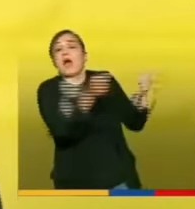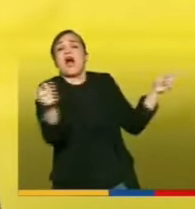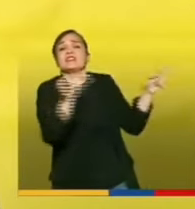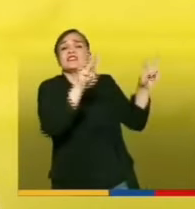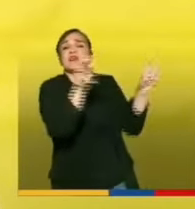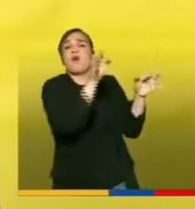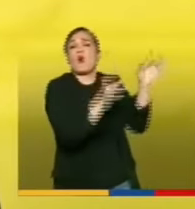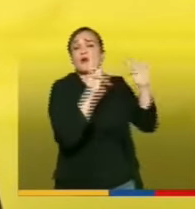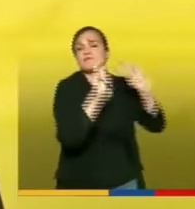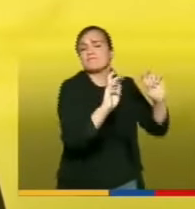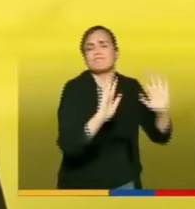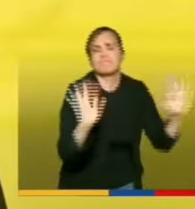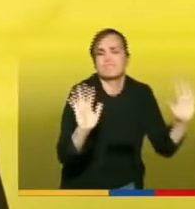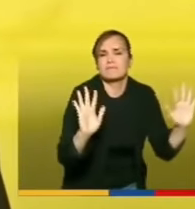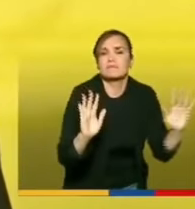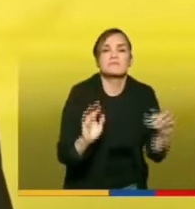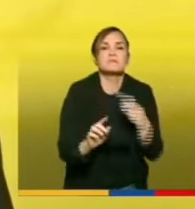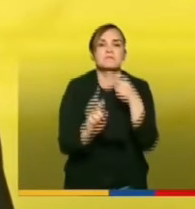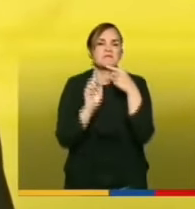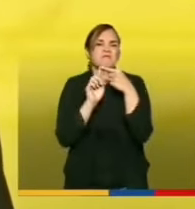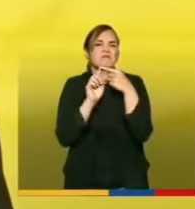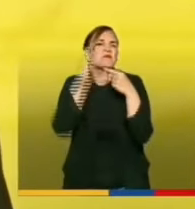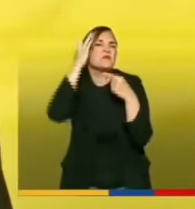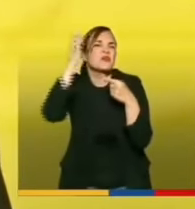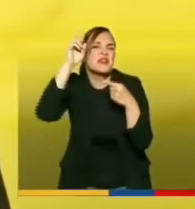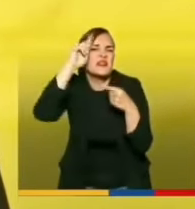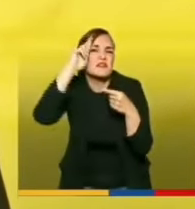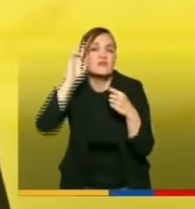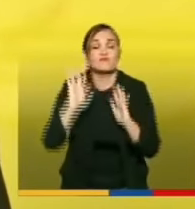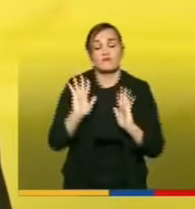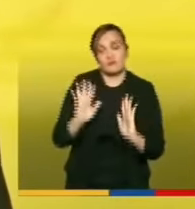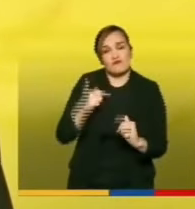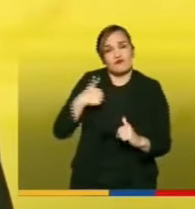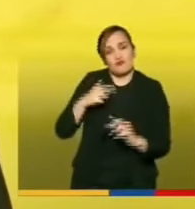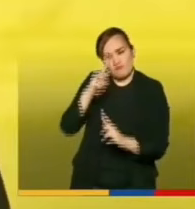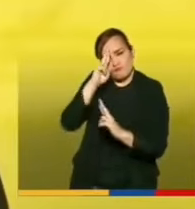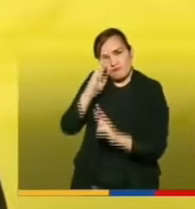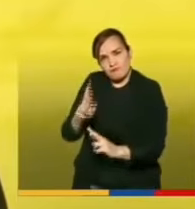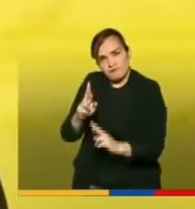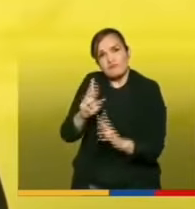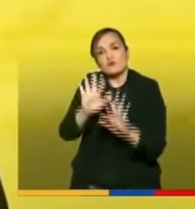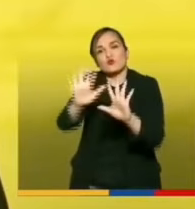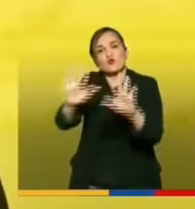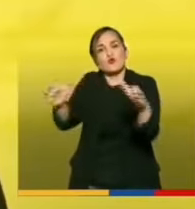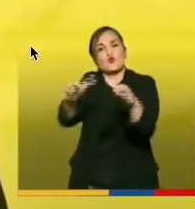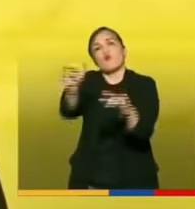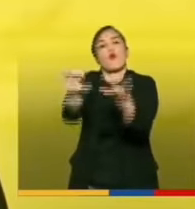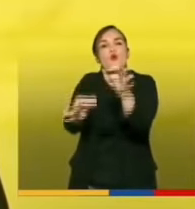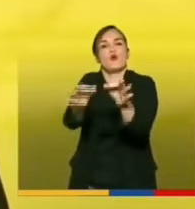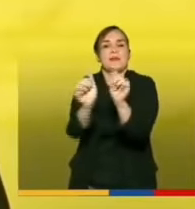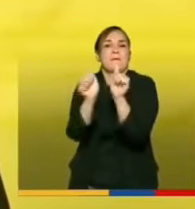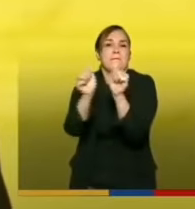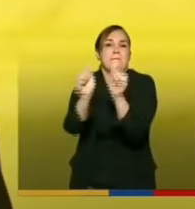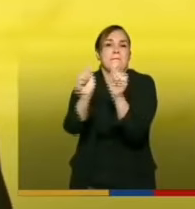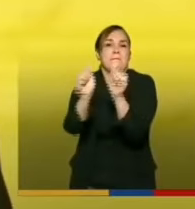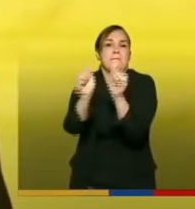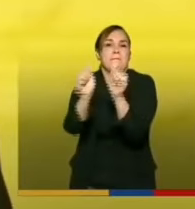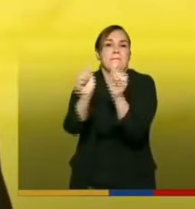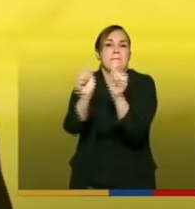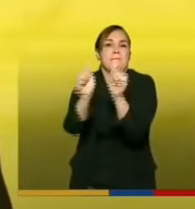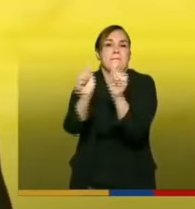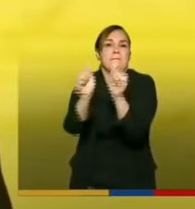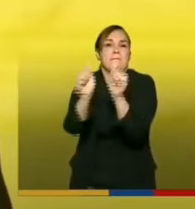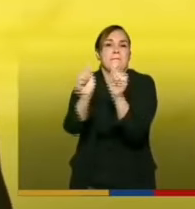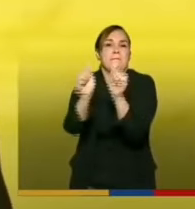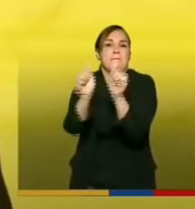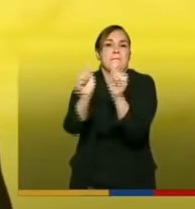primero porque le debo a la rama del poder judicial todo el respeto a su magnanimidad aquí hay algo